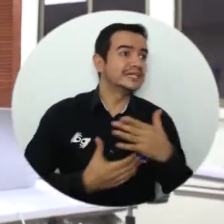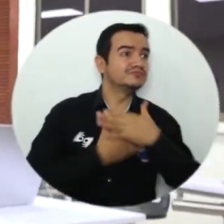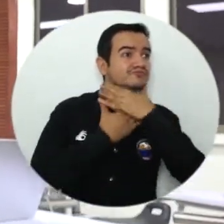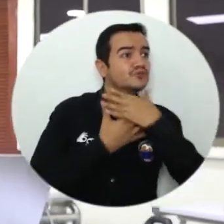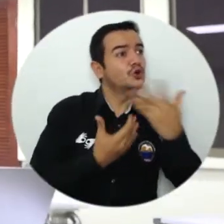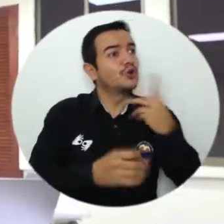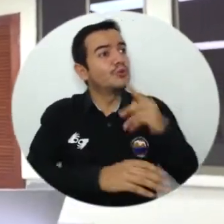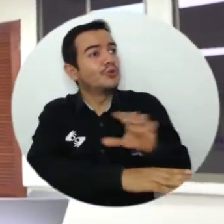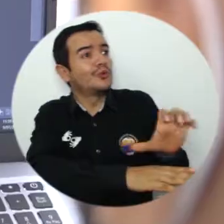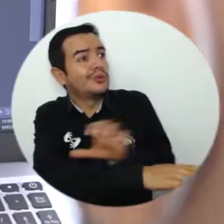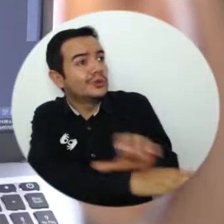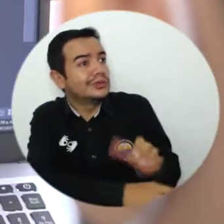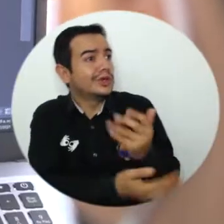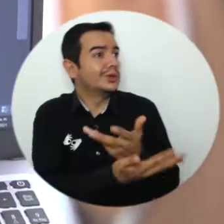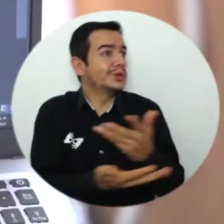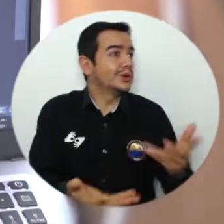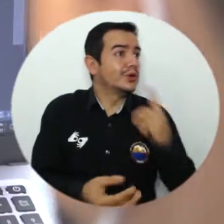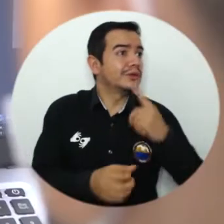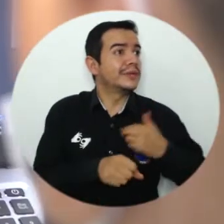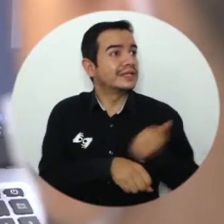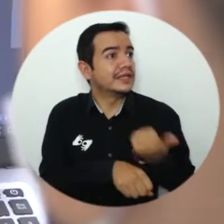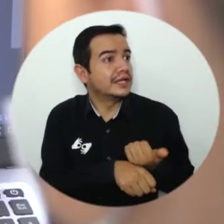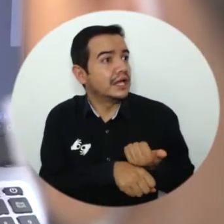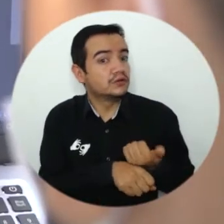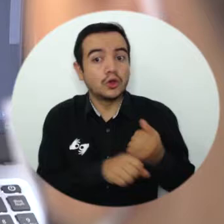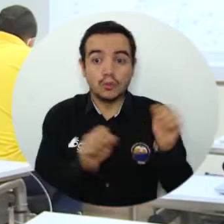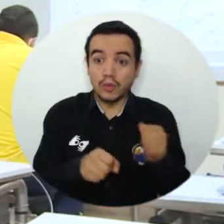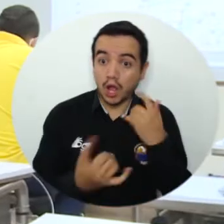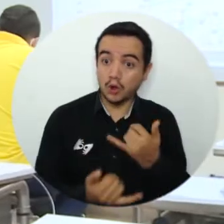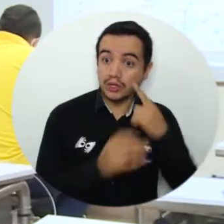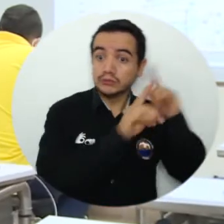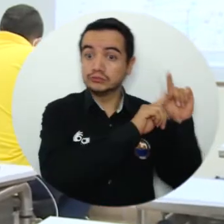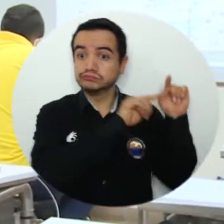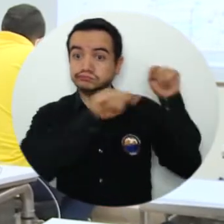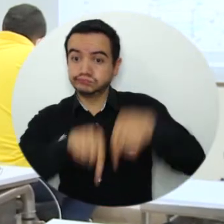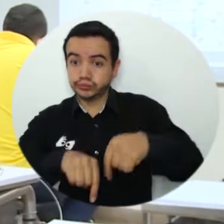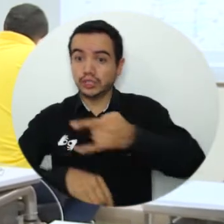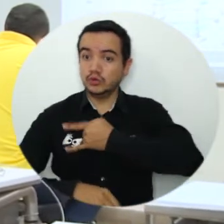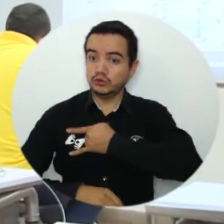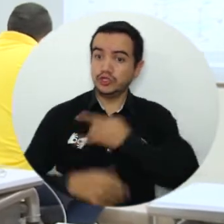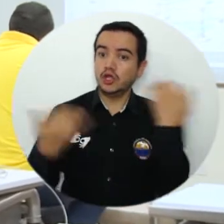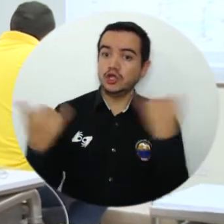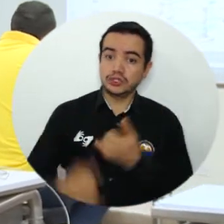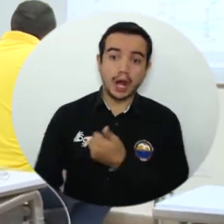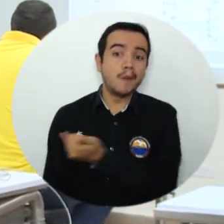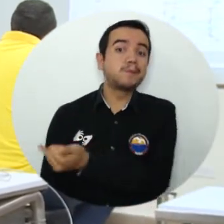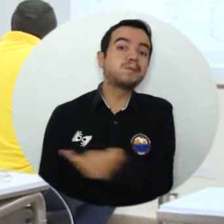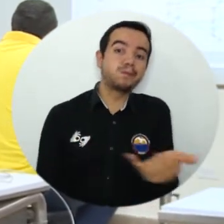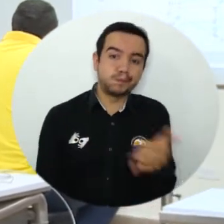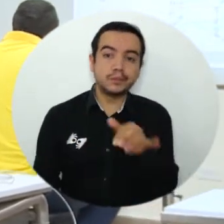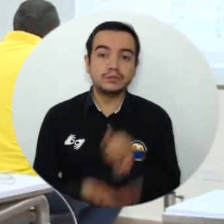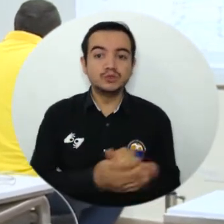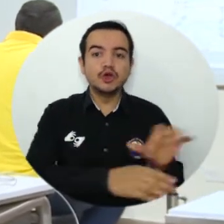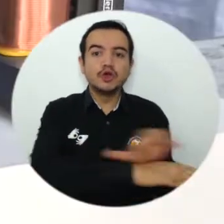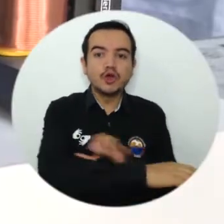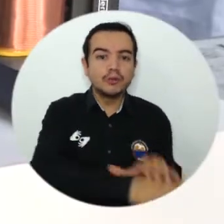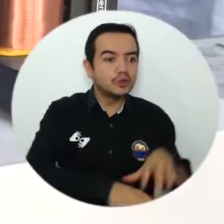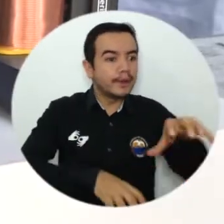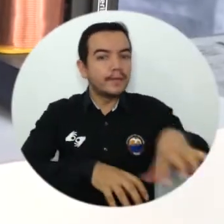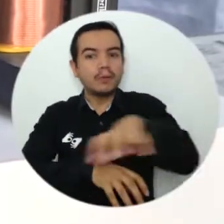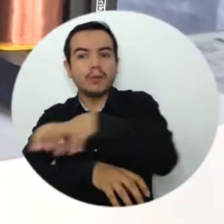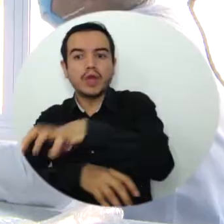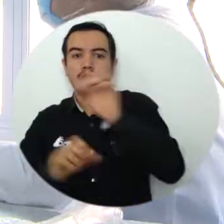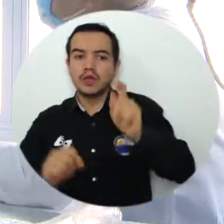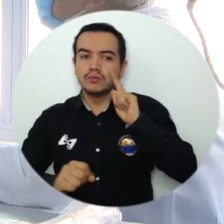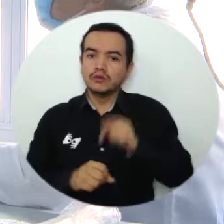no tenían acceso de pronto a un computador para hacer las tareas, ahora pueden venir a la universidad que ya tienen un recurso, tienen los computadores aquí para